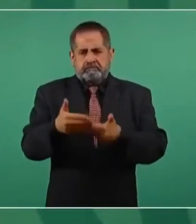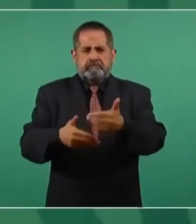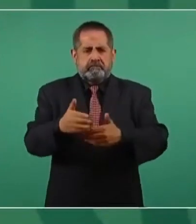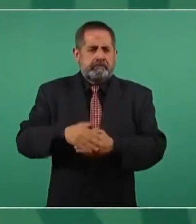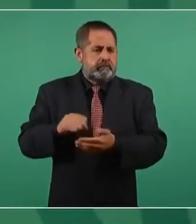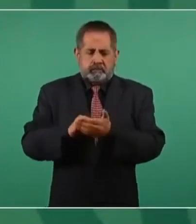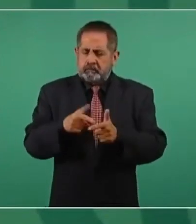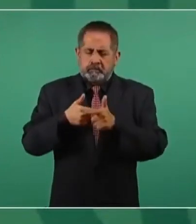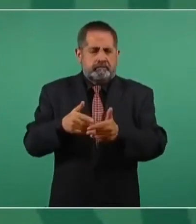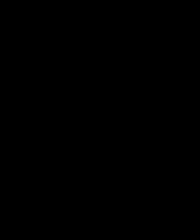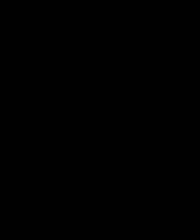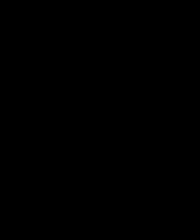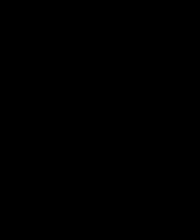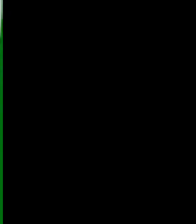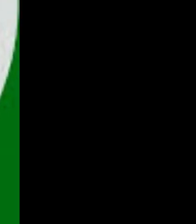permanentemente